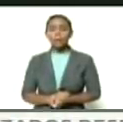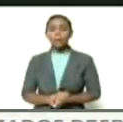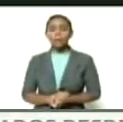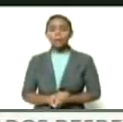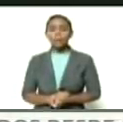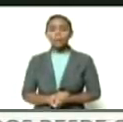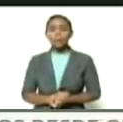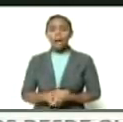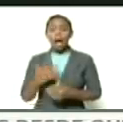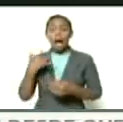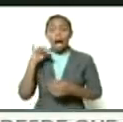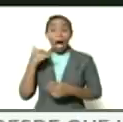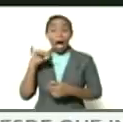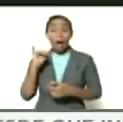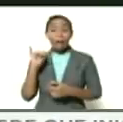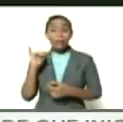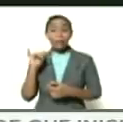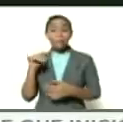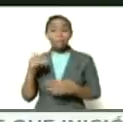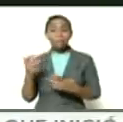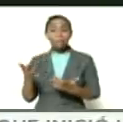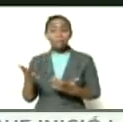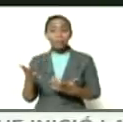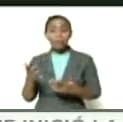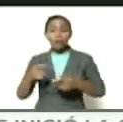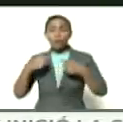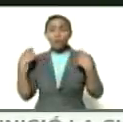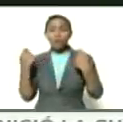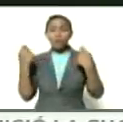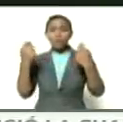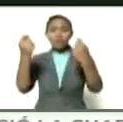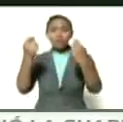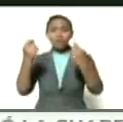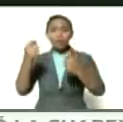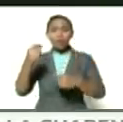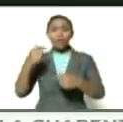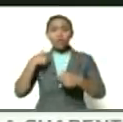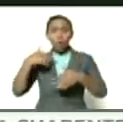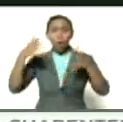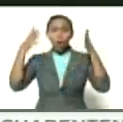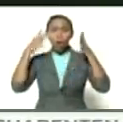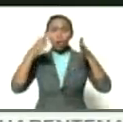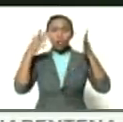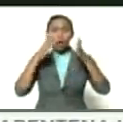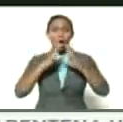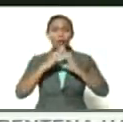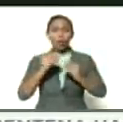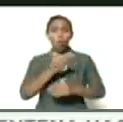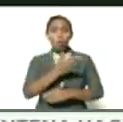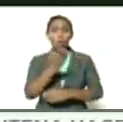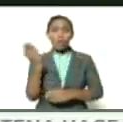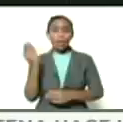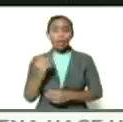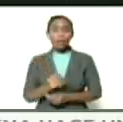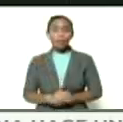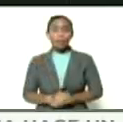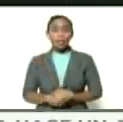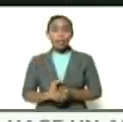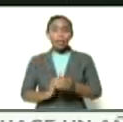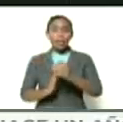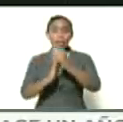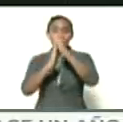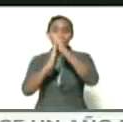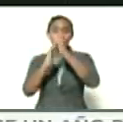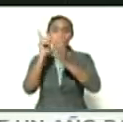hay que difundir más recomiendo a todos ustedes líderes y